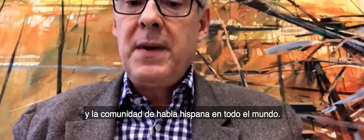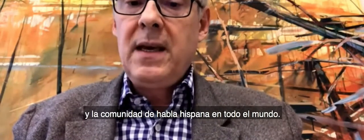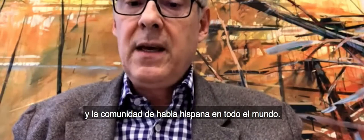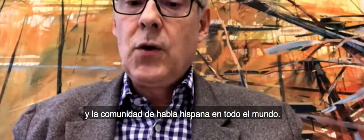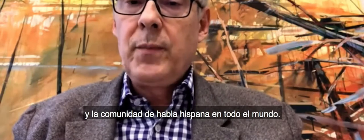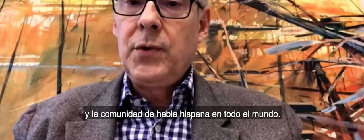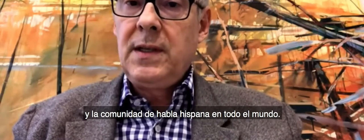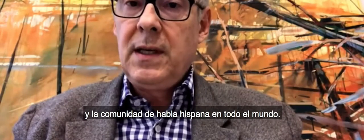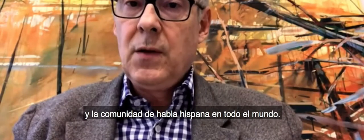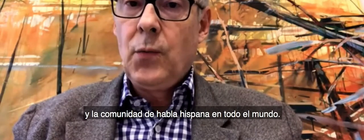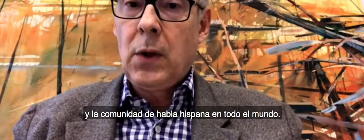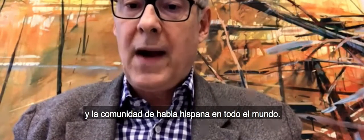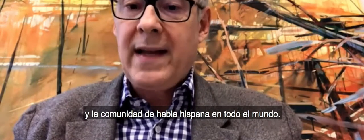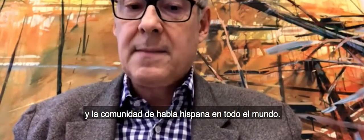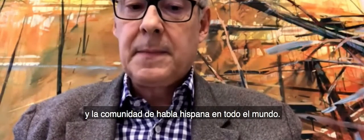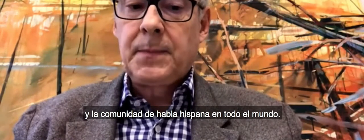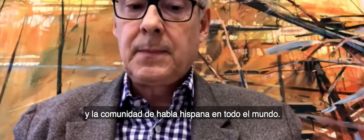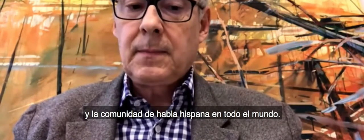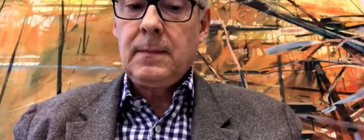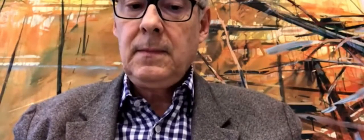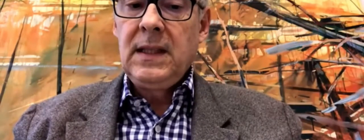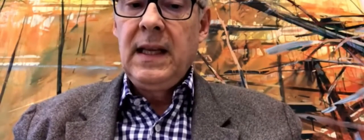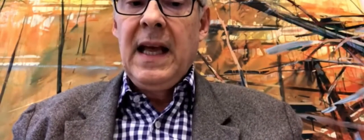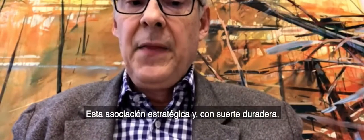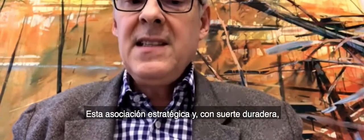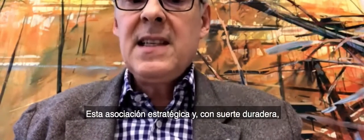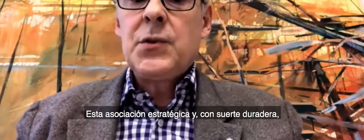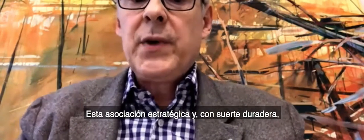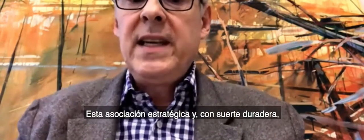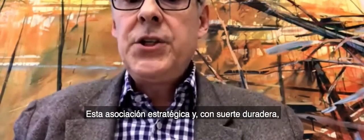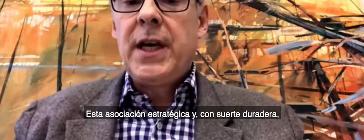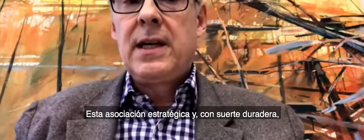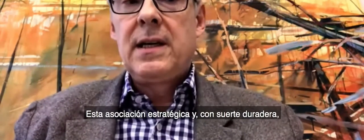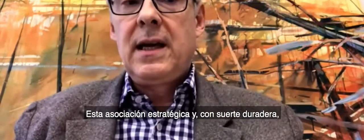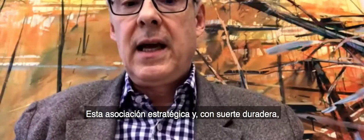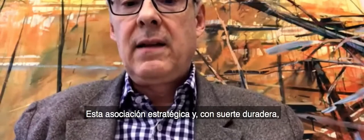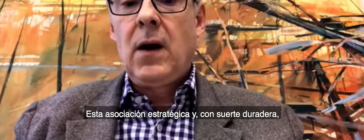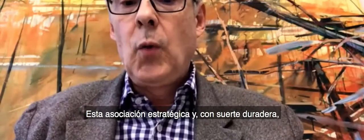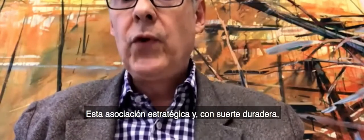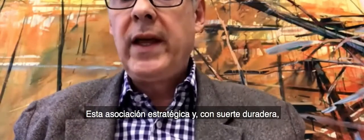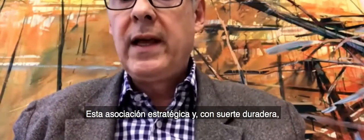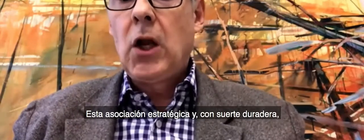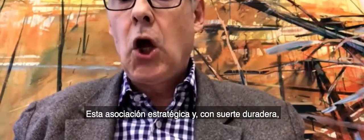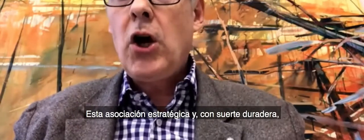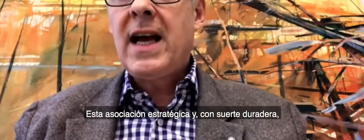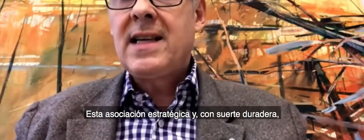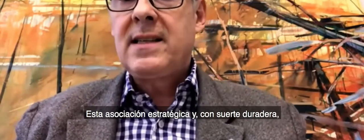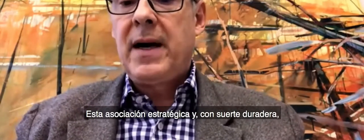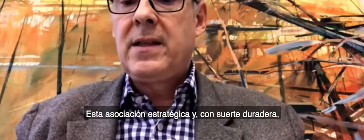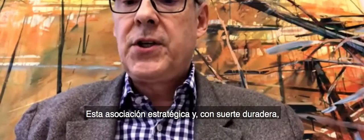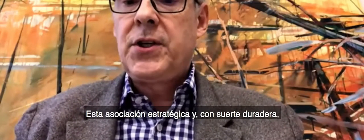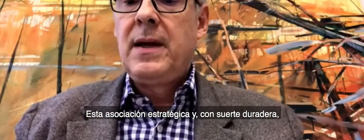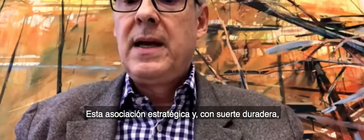-speaking community worldwide. This strategic and hopefully long